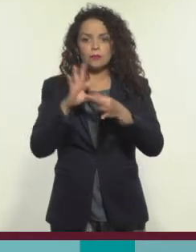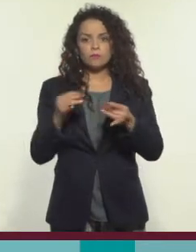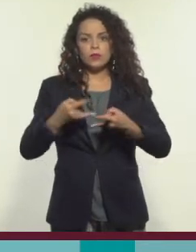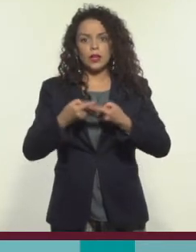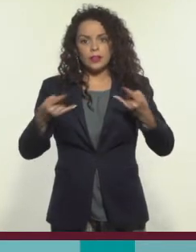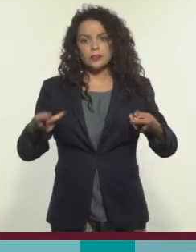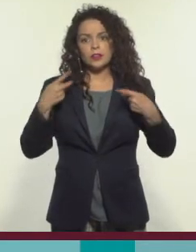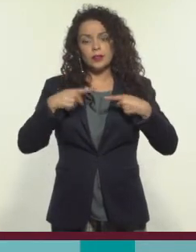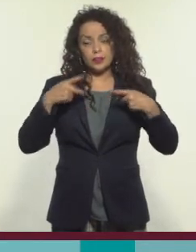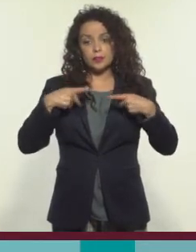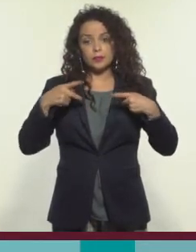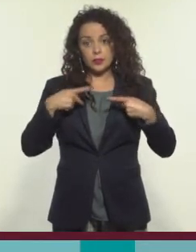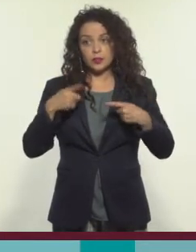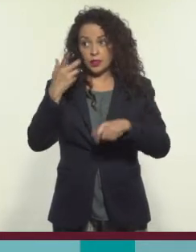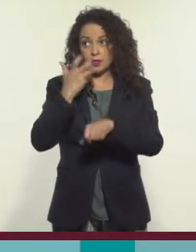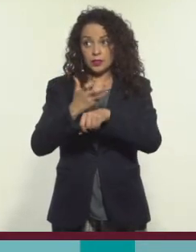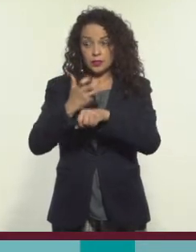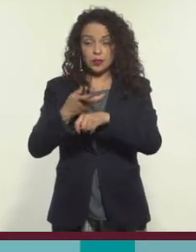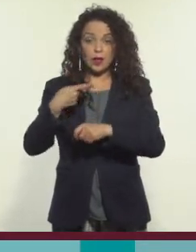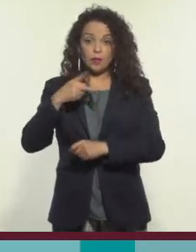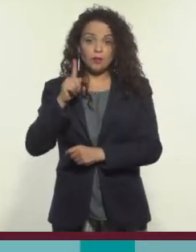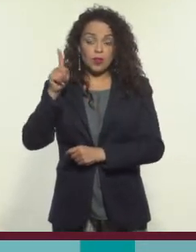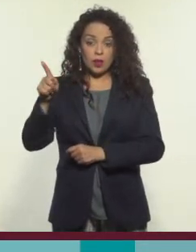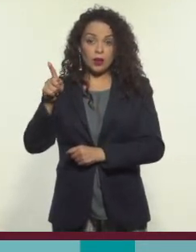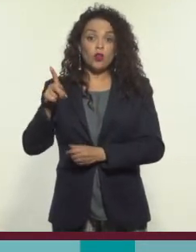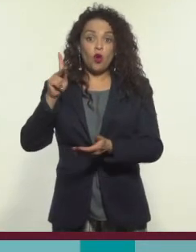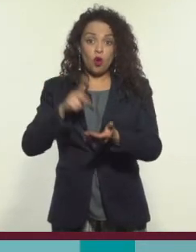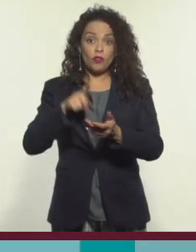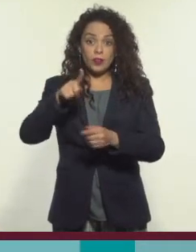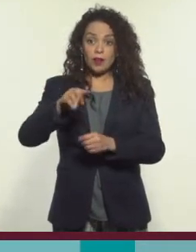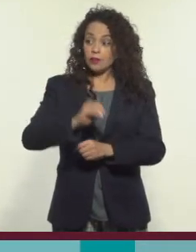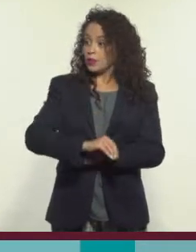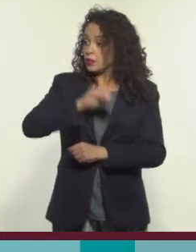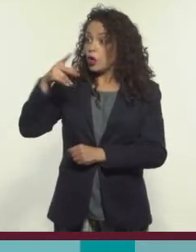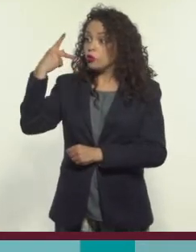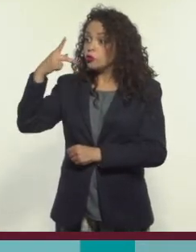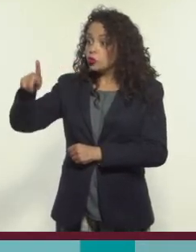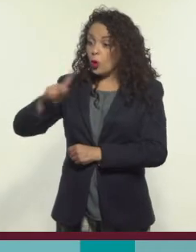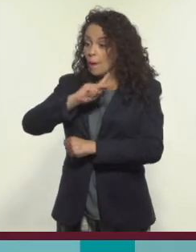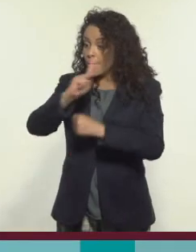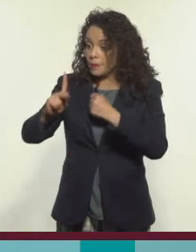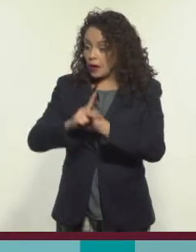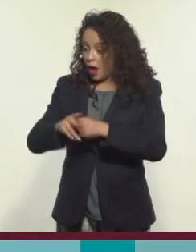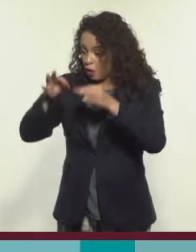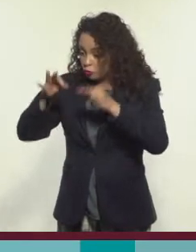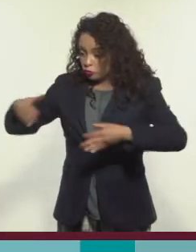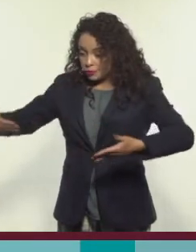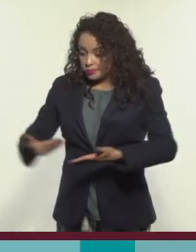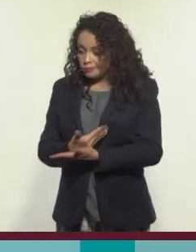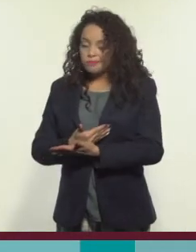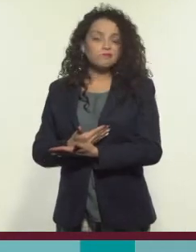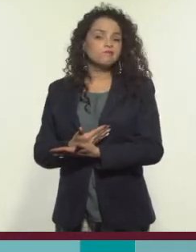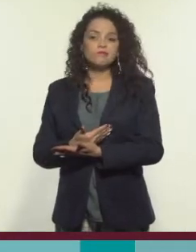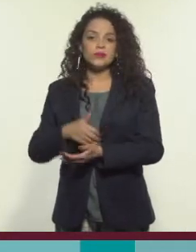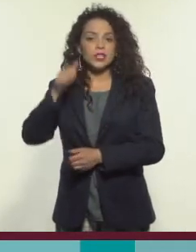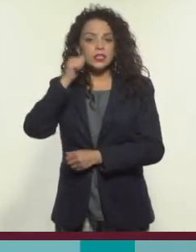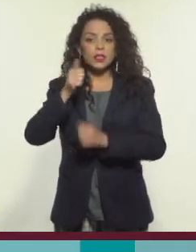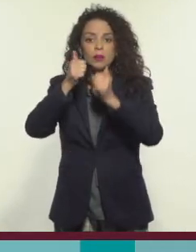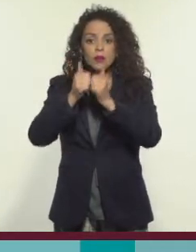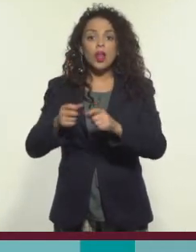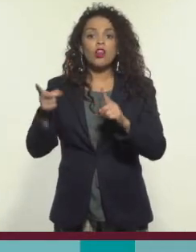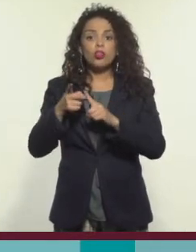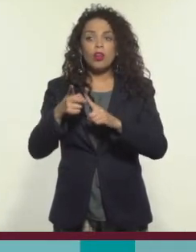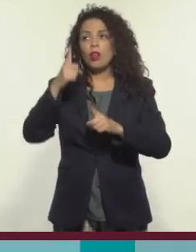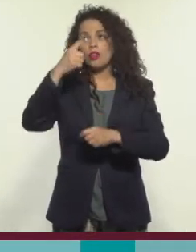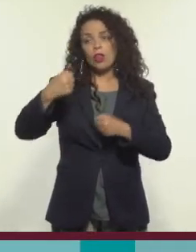deportadas de Estados Unidos, pero que no se toman la molestia de devolverlos a su país de origen. Así que la mayoría se quedan en la frontera